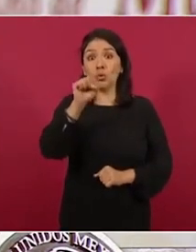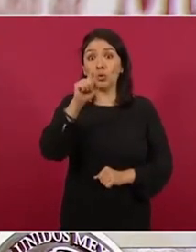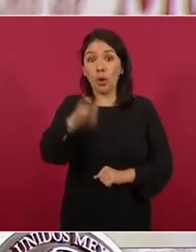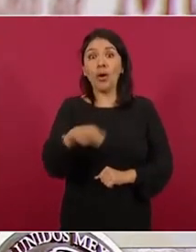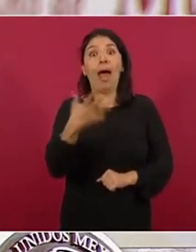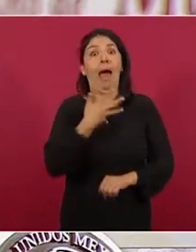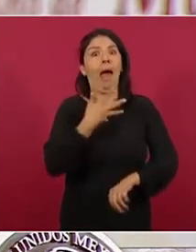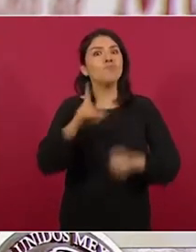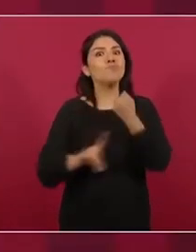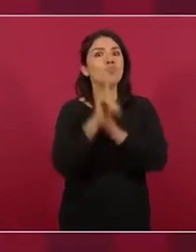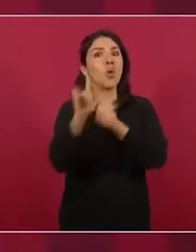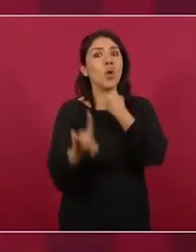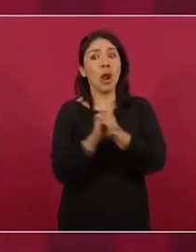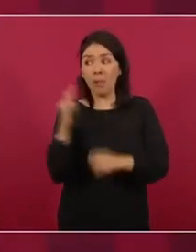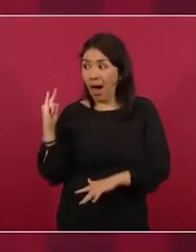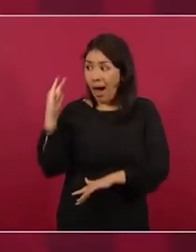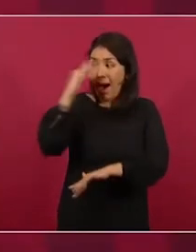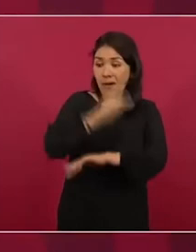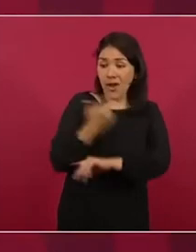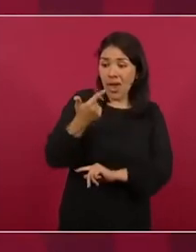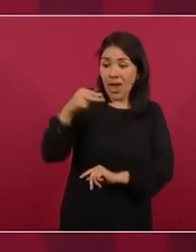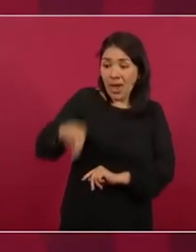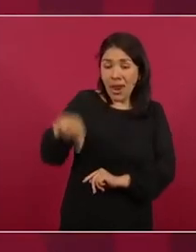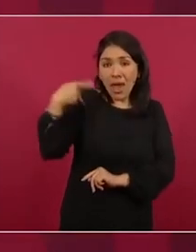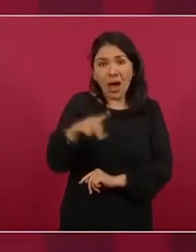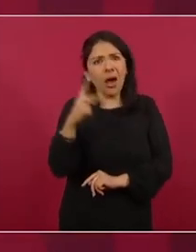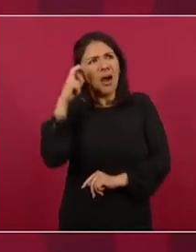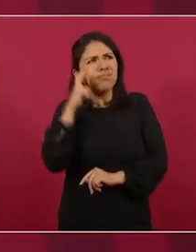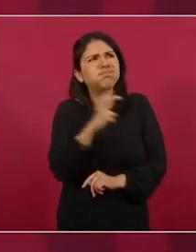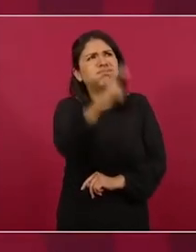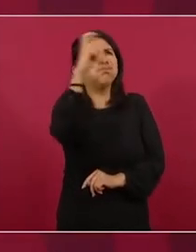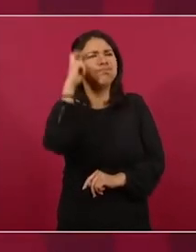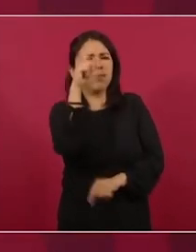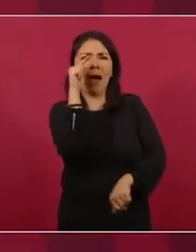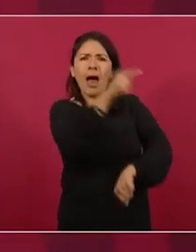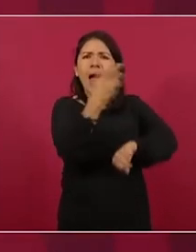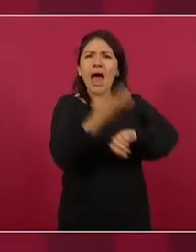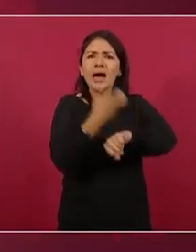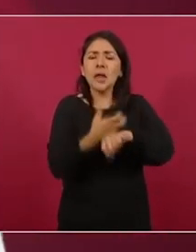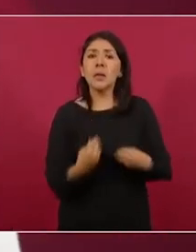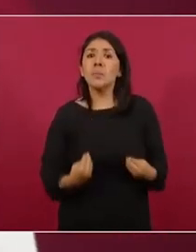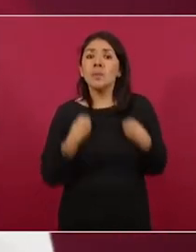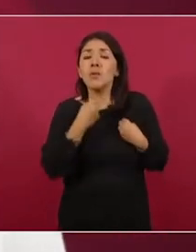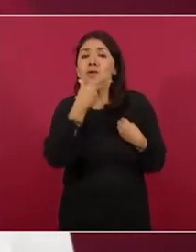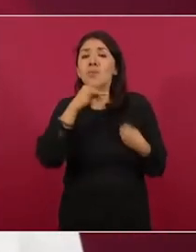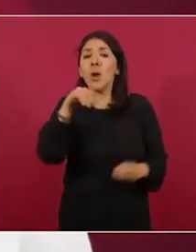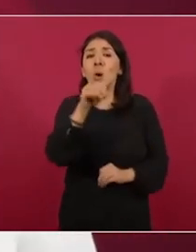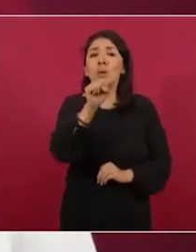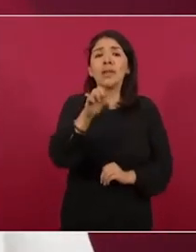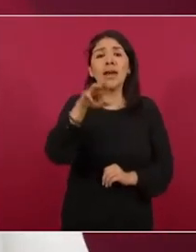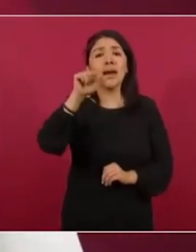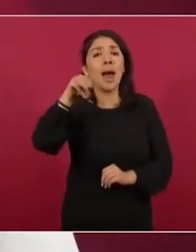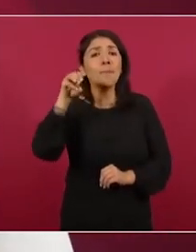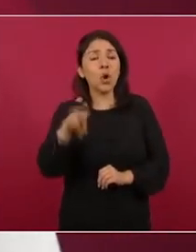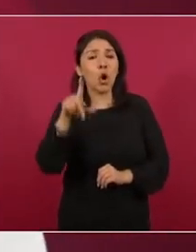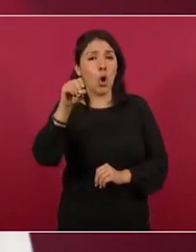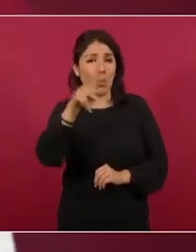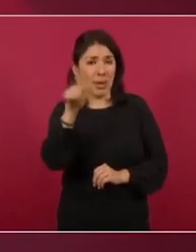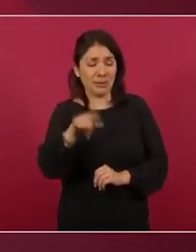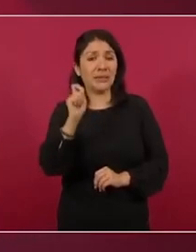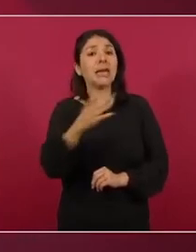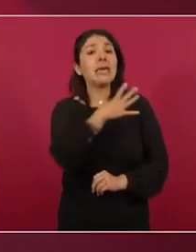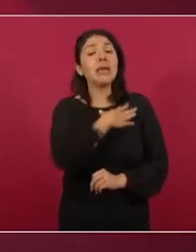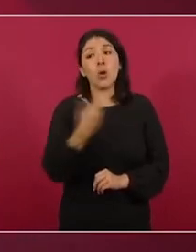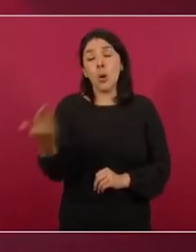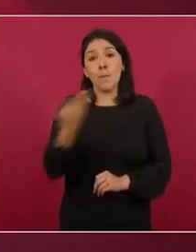problema Un avión de la Guardia Nacional ha estado volando a Houston donde vive José Ramón López Beltrán hijo